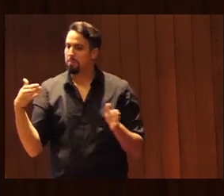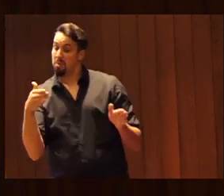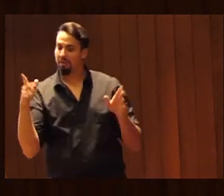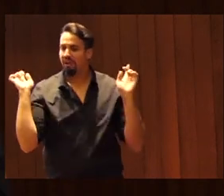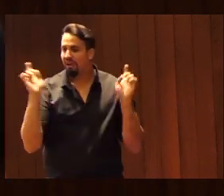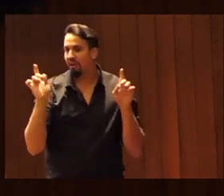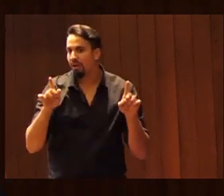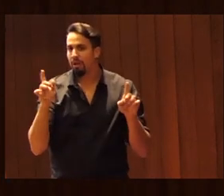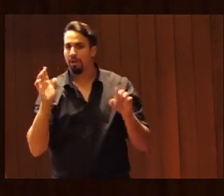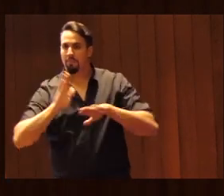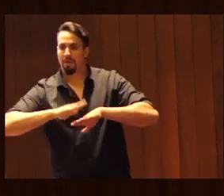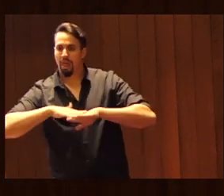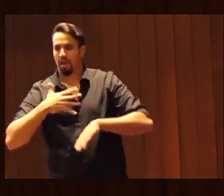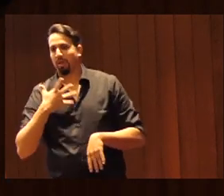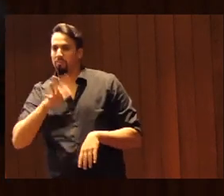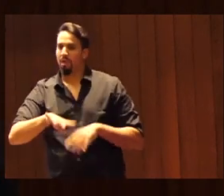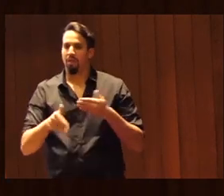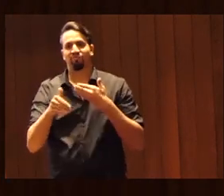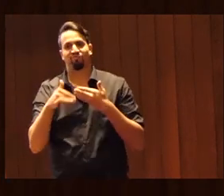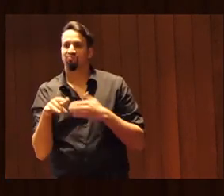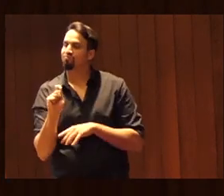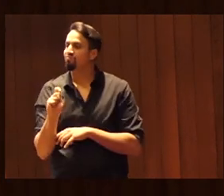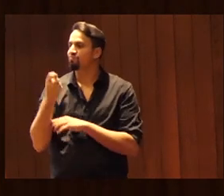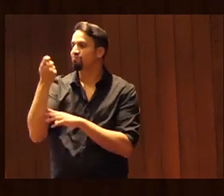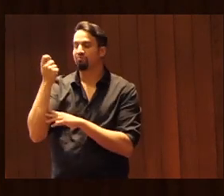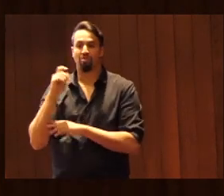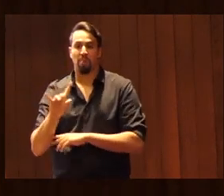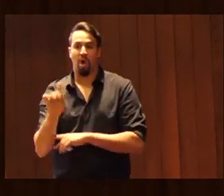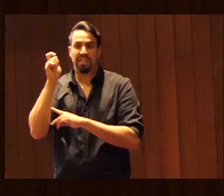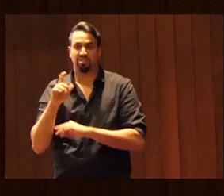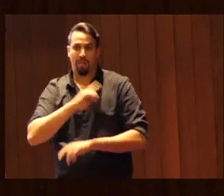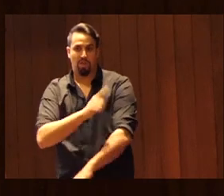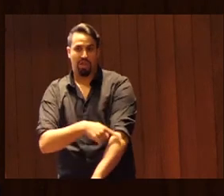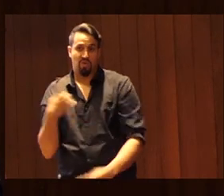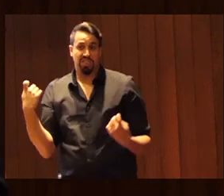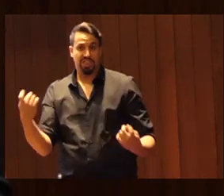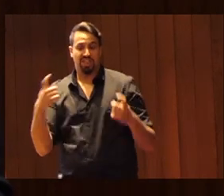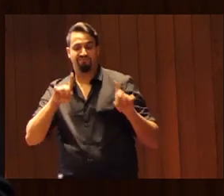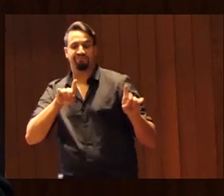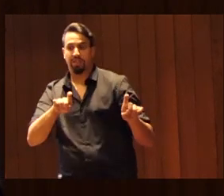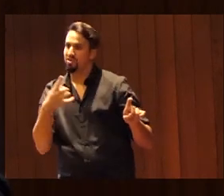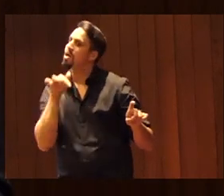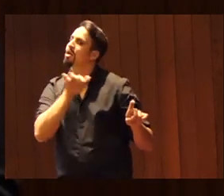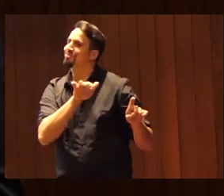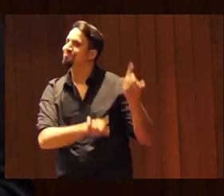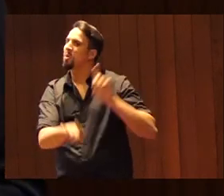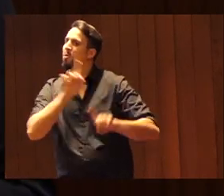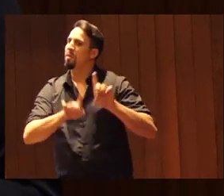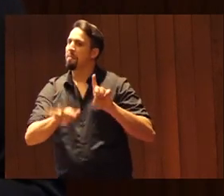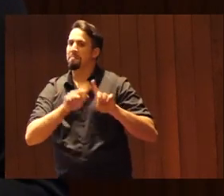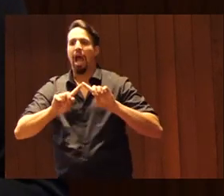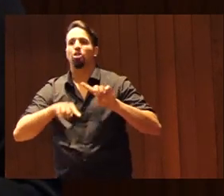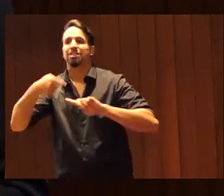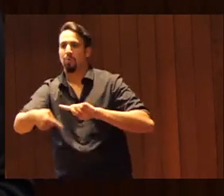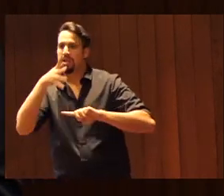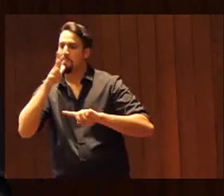que pueda conseguir algún logro deportivo. Bien, pues esto es un problema y es una consecuencia de cómo se ha construido el